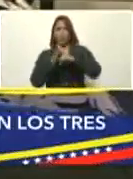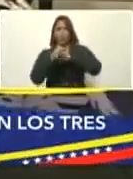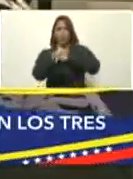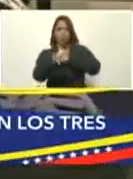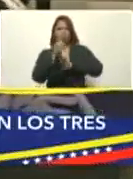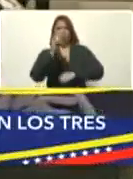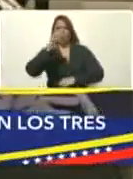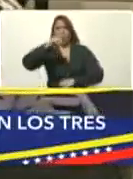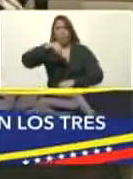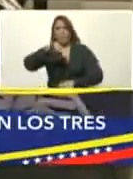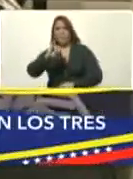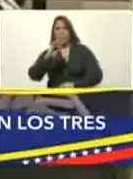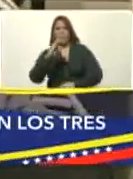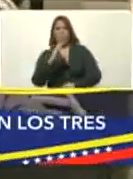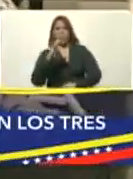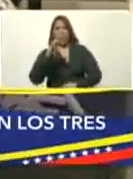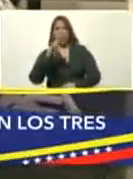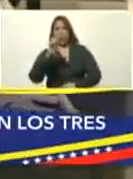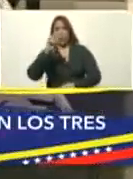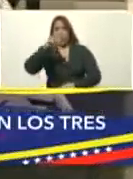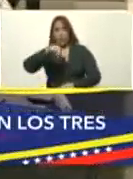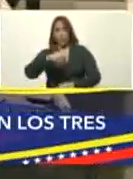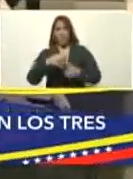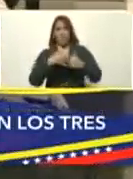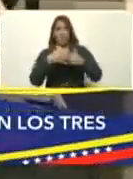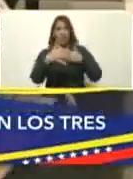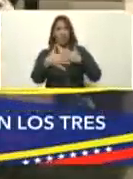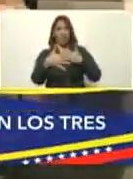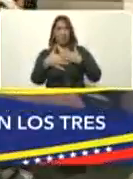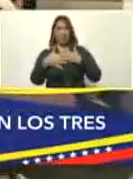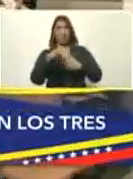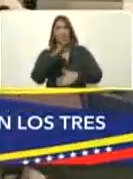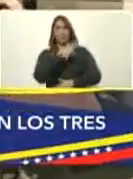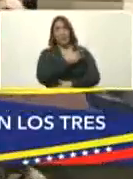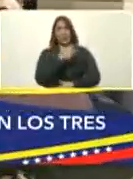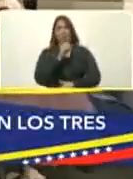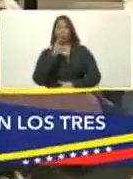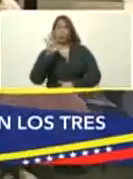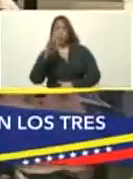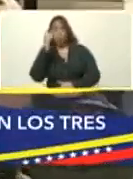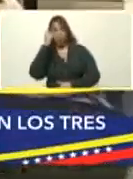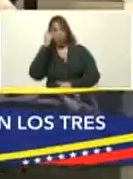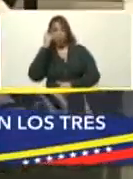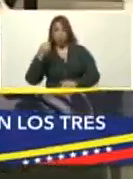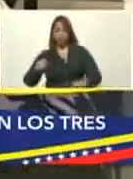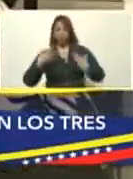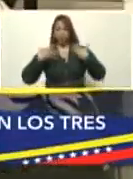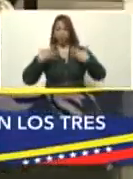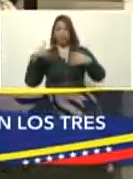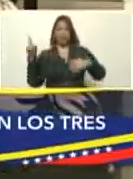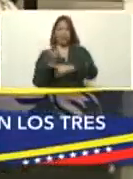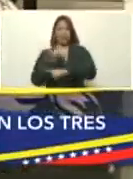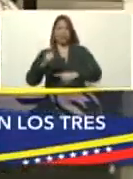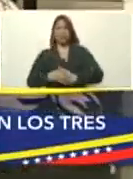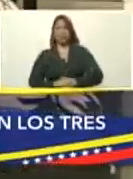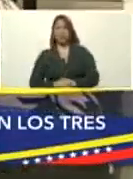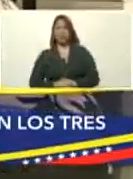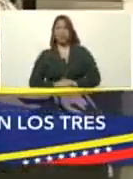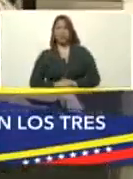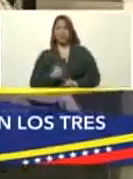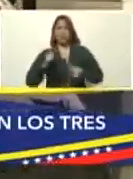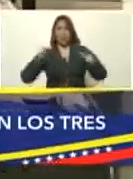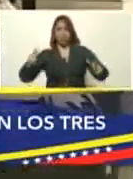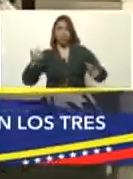Ómicron, que tiene un periodo de incubación muy corto, entre tres y cinco días, entonces hay una velocidad mayor en la aparición de casos